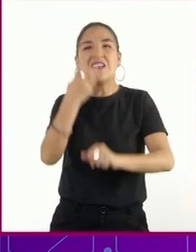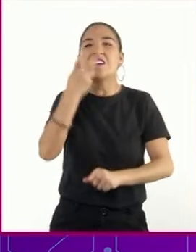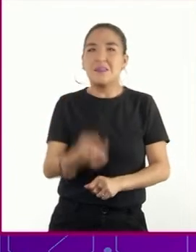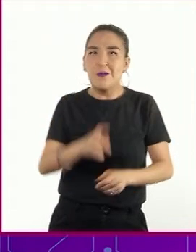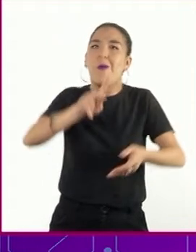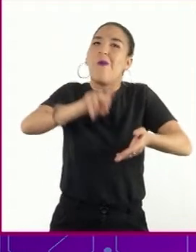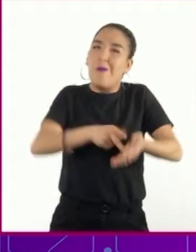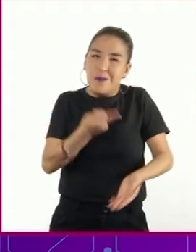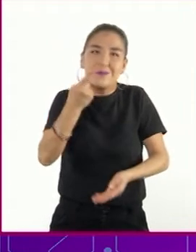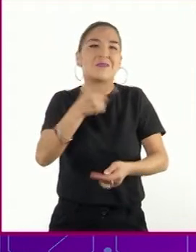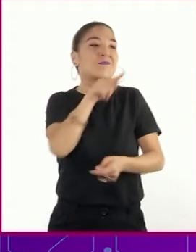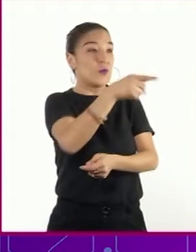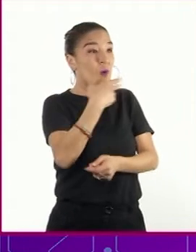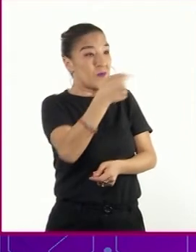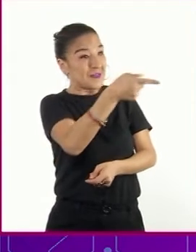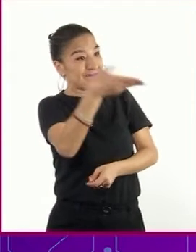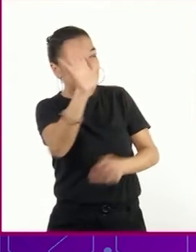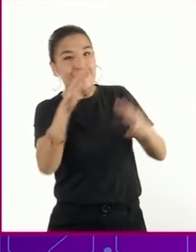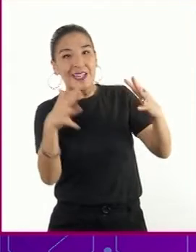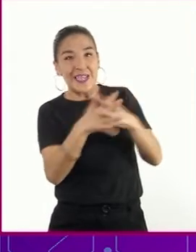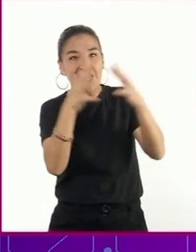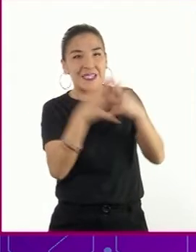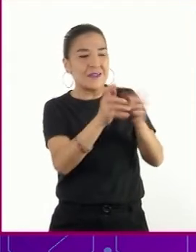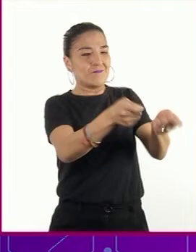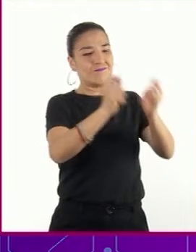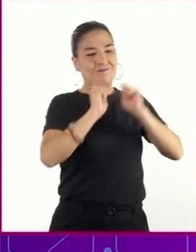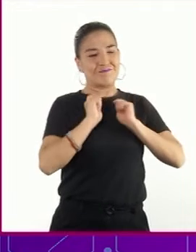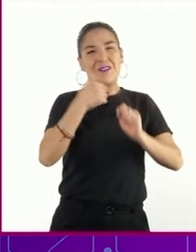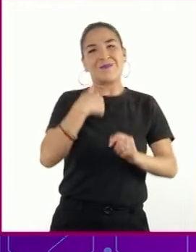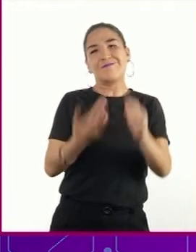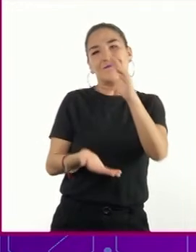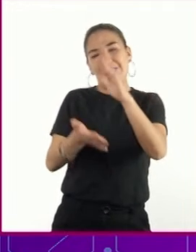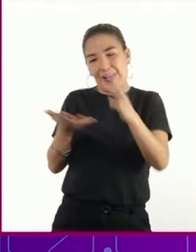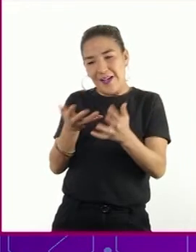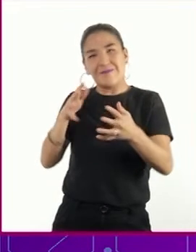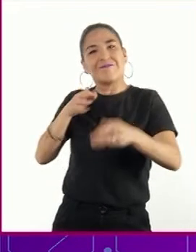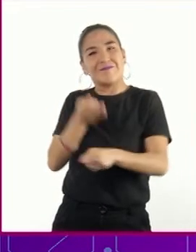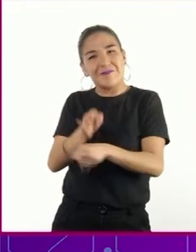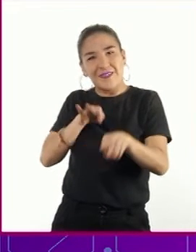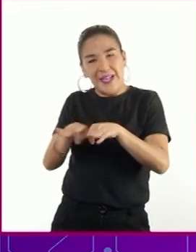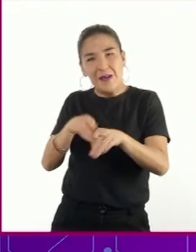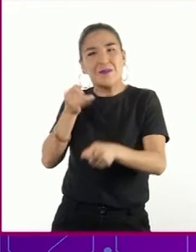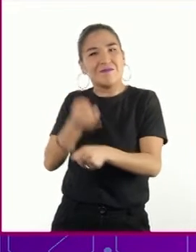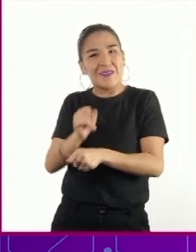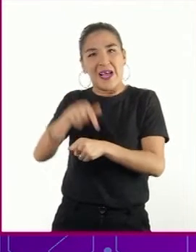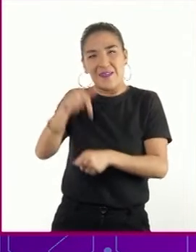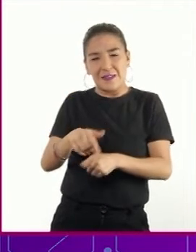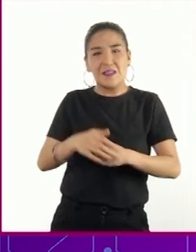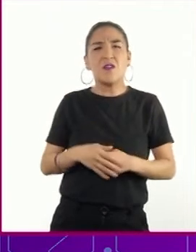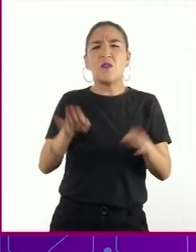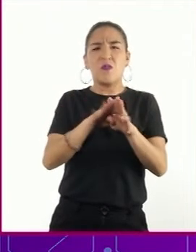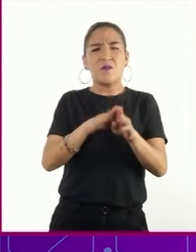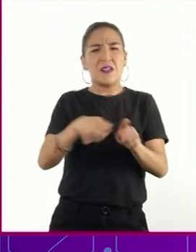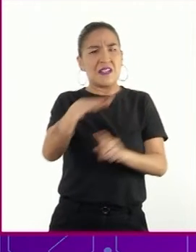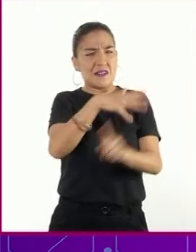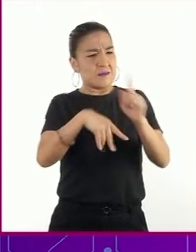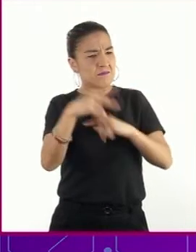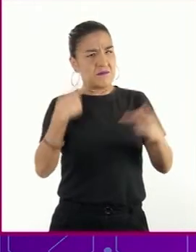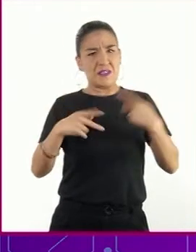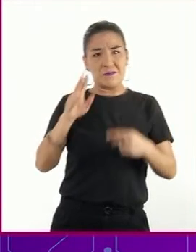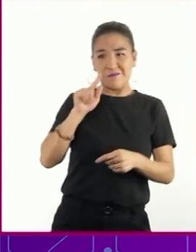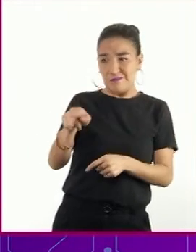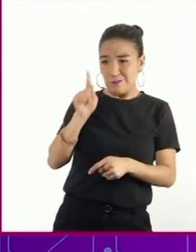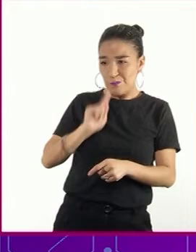las mujeres tomaran el lugar de los hombres. Sin embargo, la sociedad de aquella época no veía nada bien que abandonaran las tareas